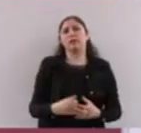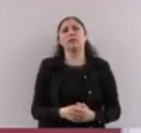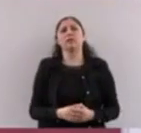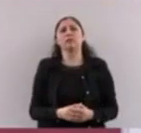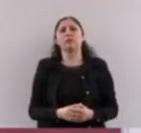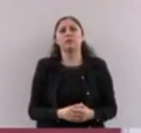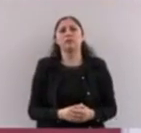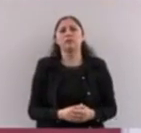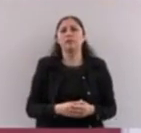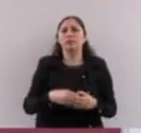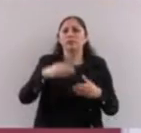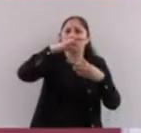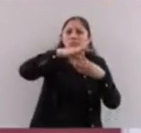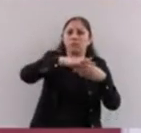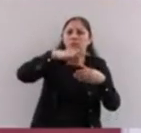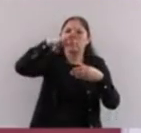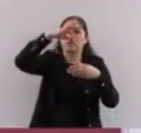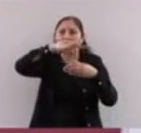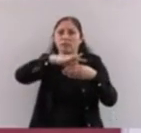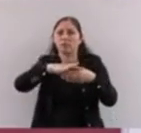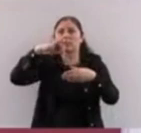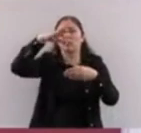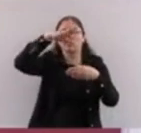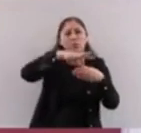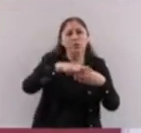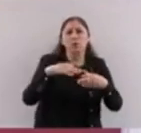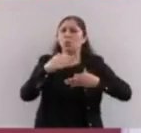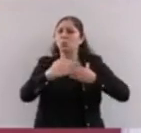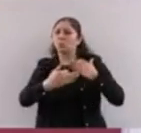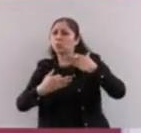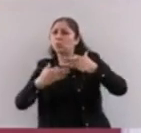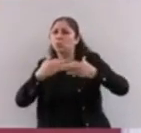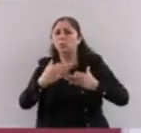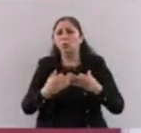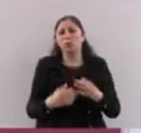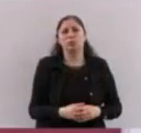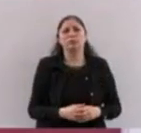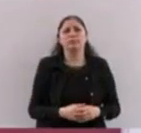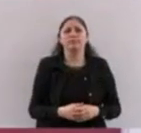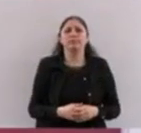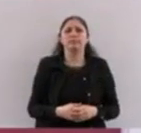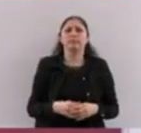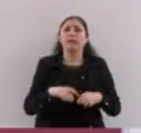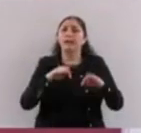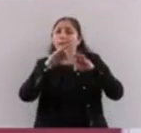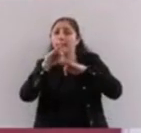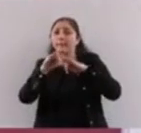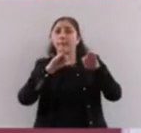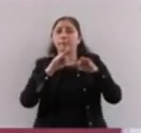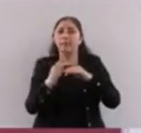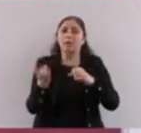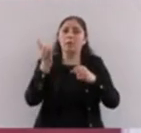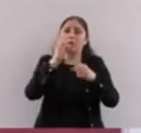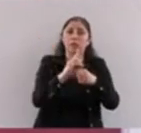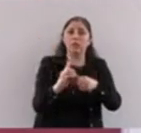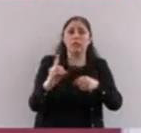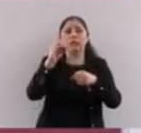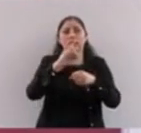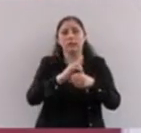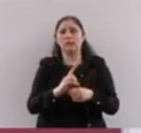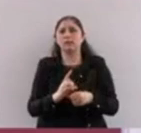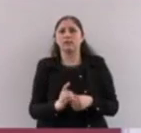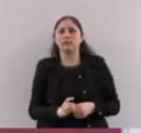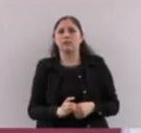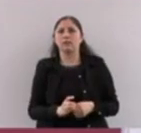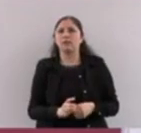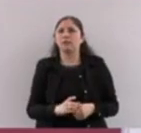lo ahorraron a lo largo de su vida con sus cotizaciones, de sus prestaciones. Y entonces el gobierno le dijo, tú